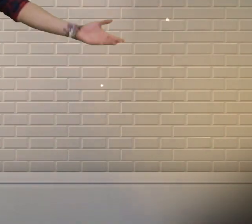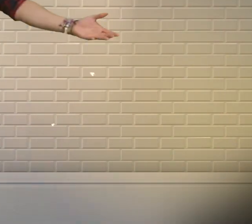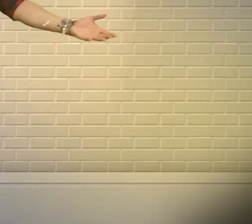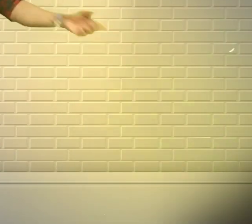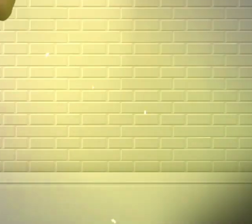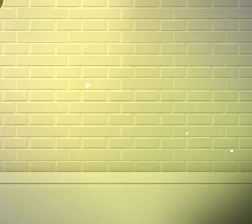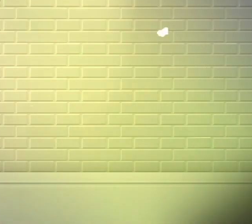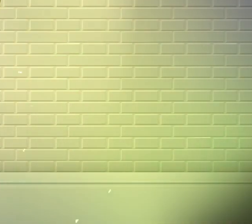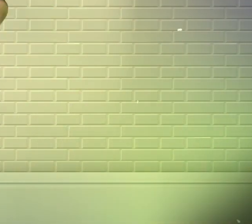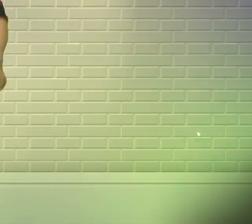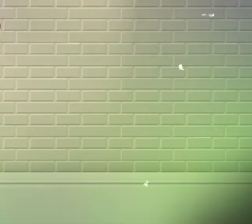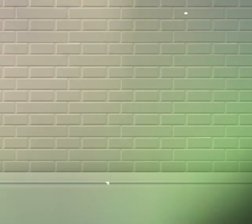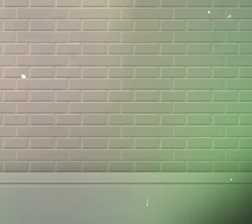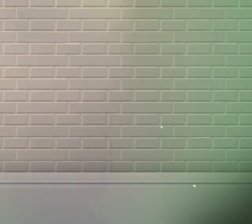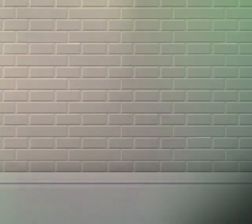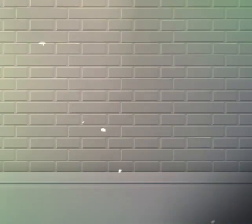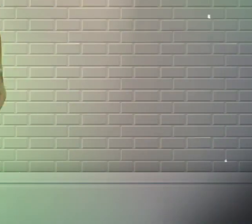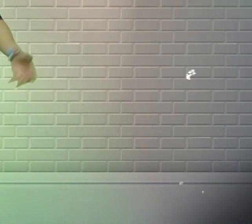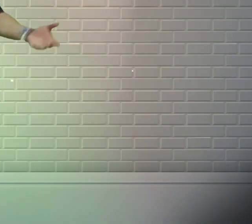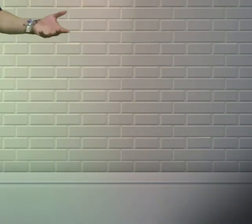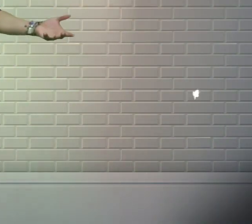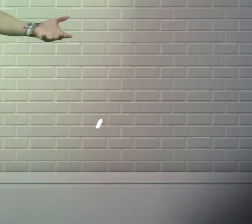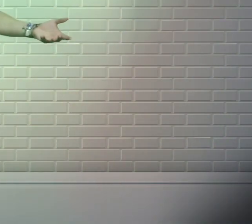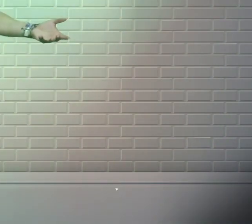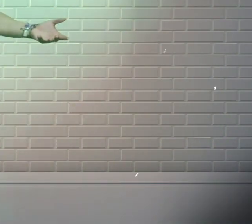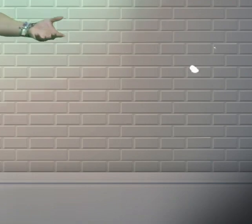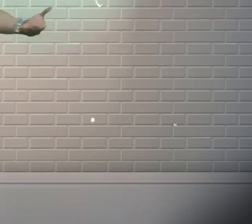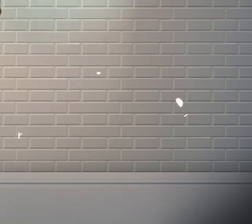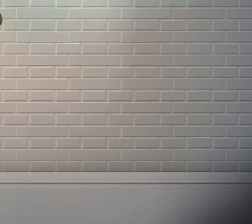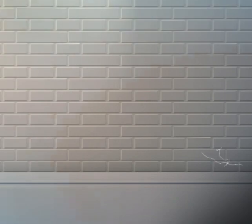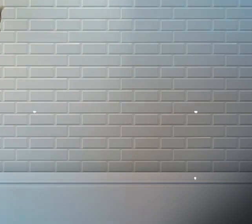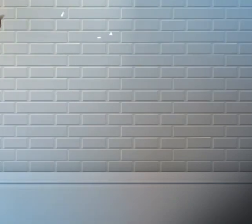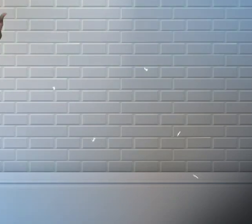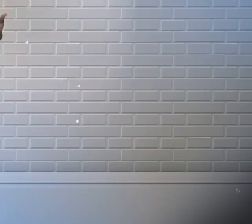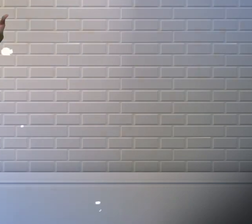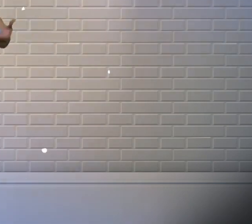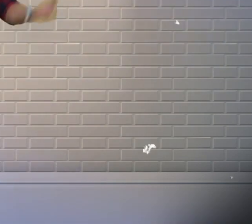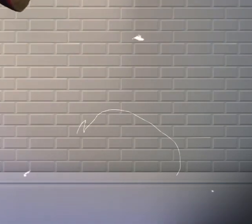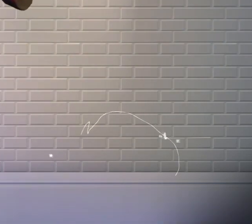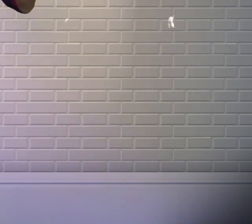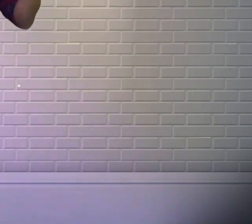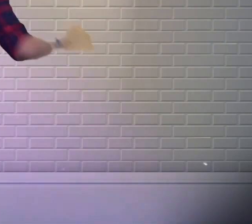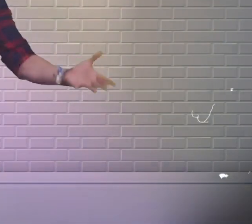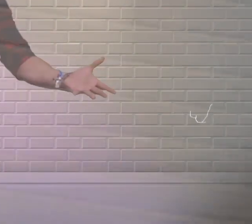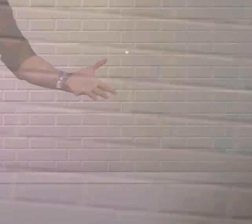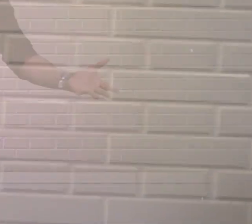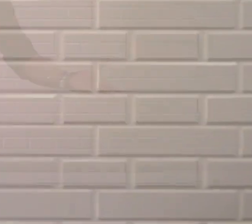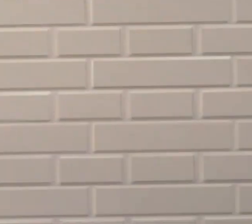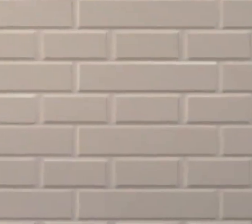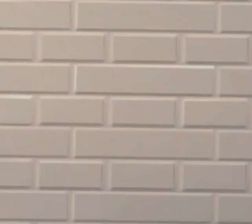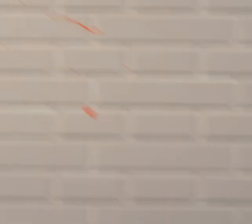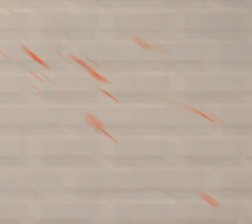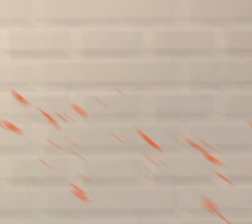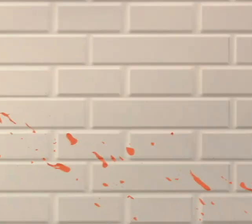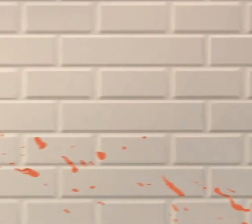Hola, bienvenidas y bienvenidos a una super clase con el profe Pancho ¡Comenzamos!